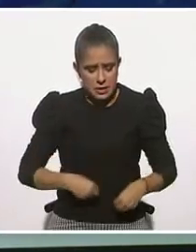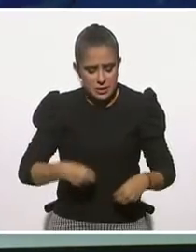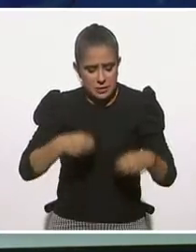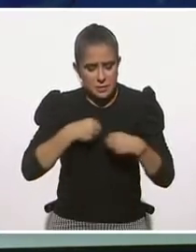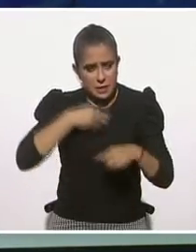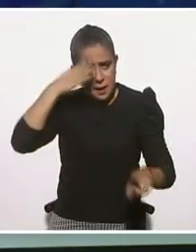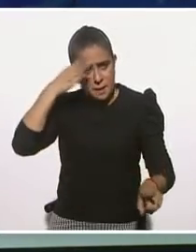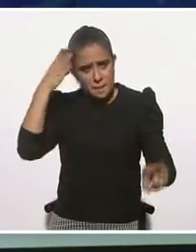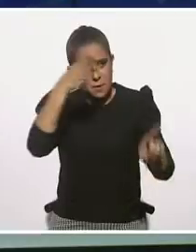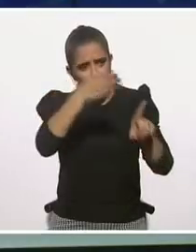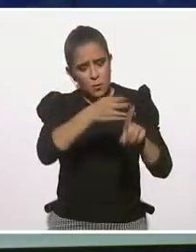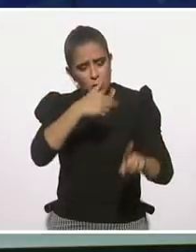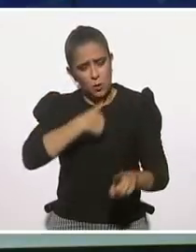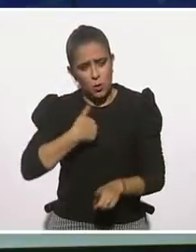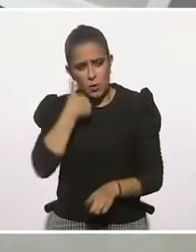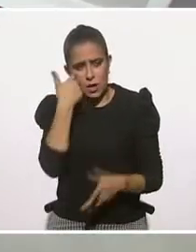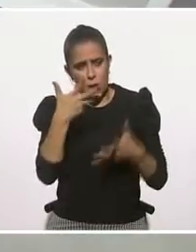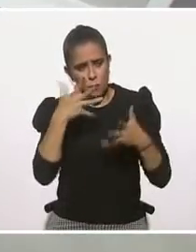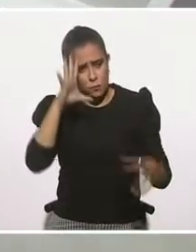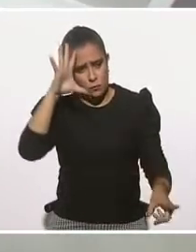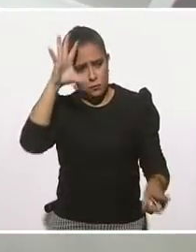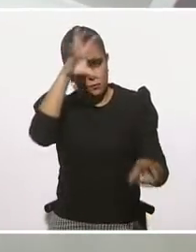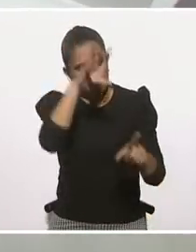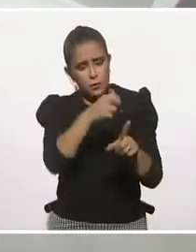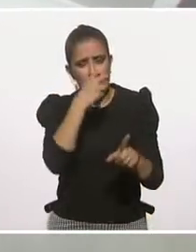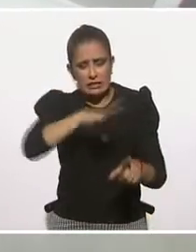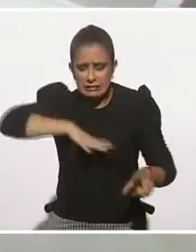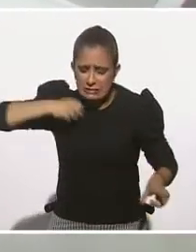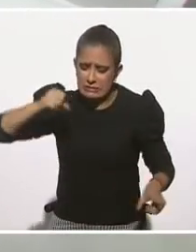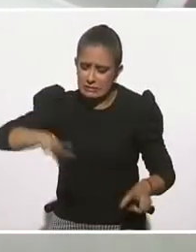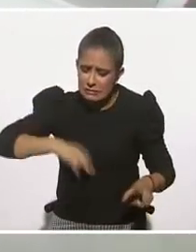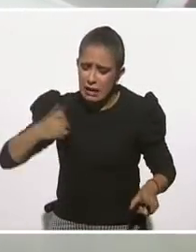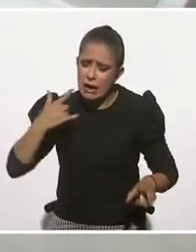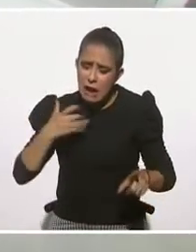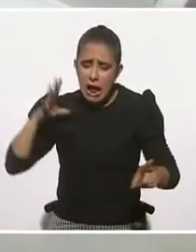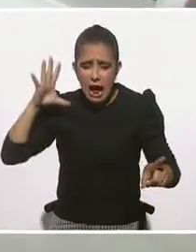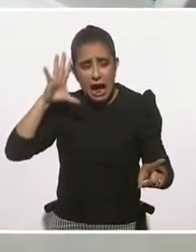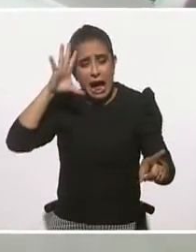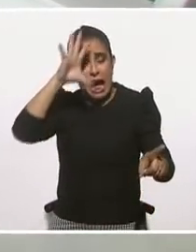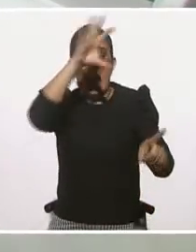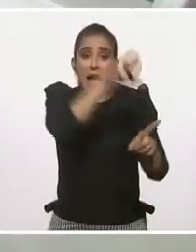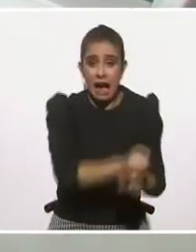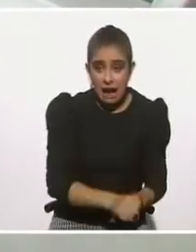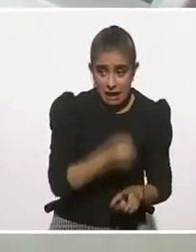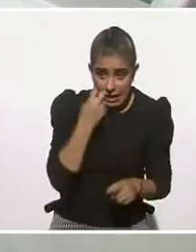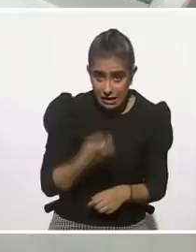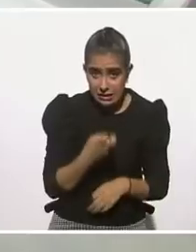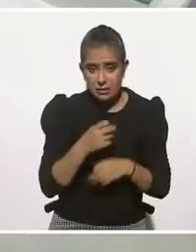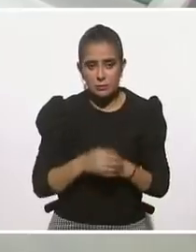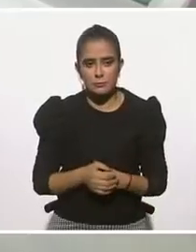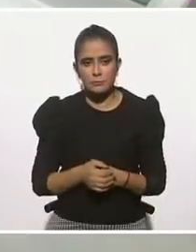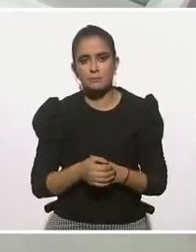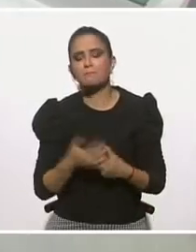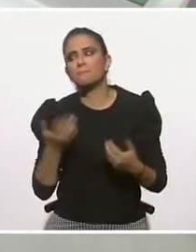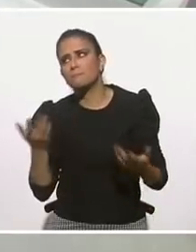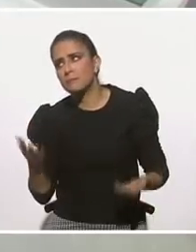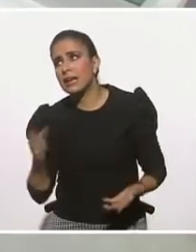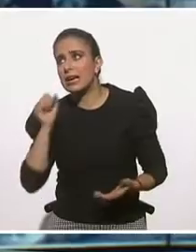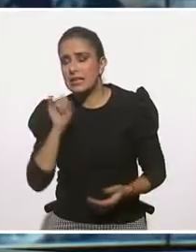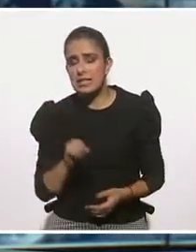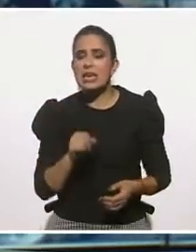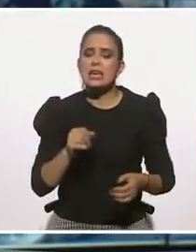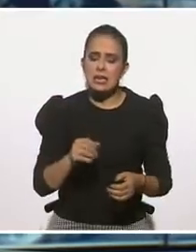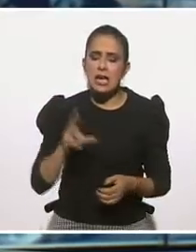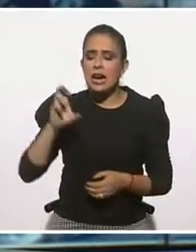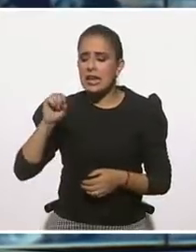resiliencia? ¿Es parte del carácter humano, José? Es parte, o sea, no, o sea, sí es, o sea, digamos, si el carácter humano